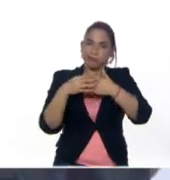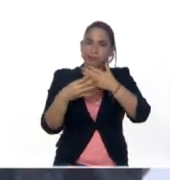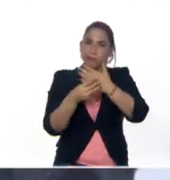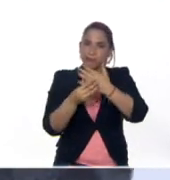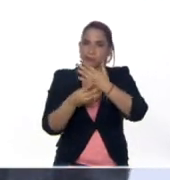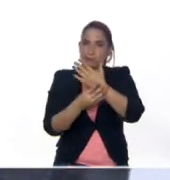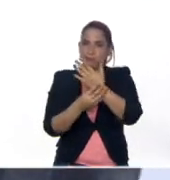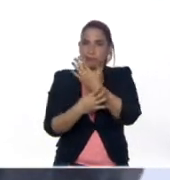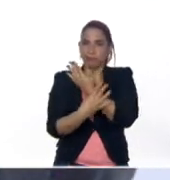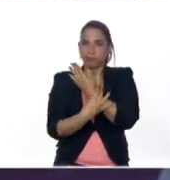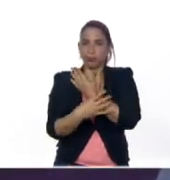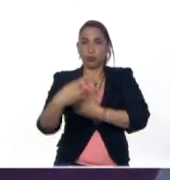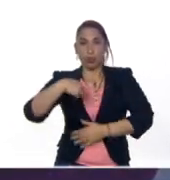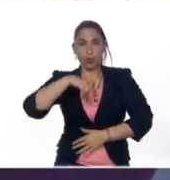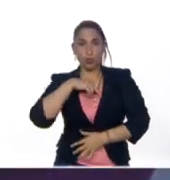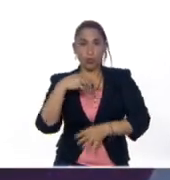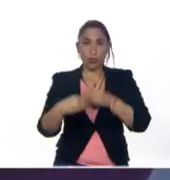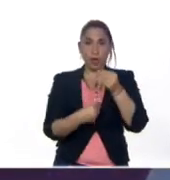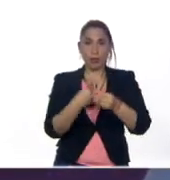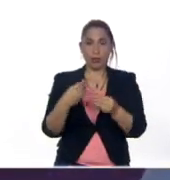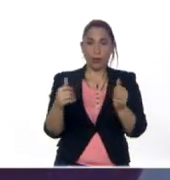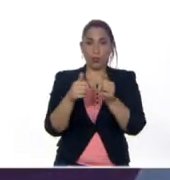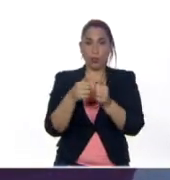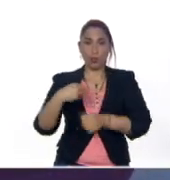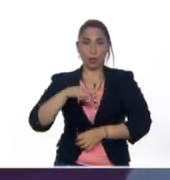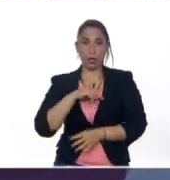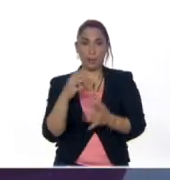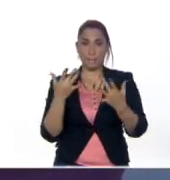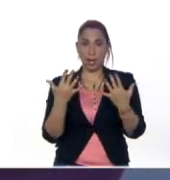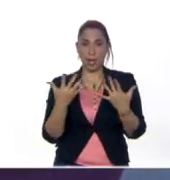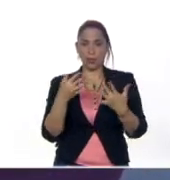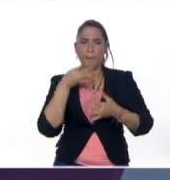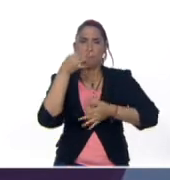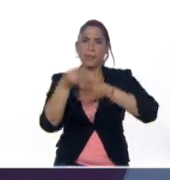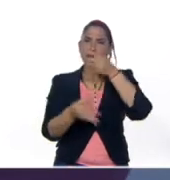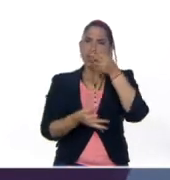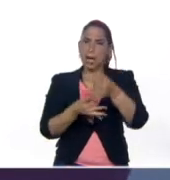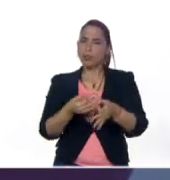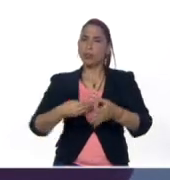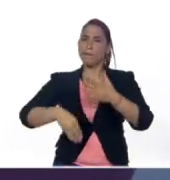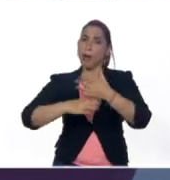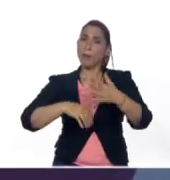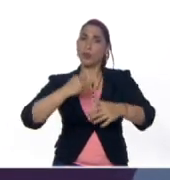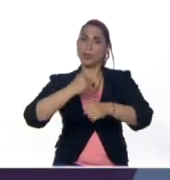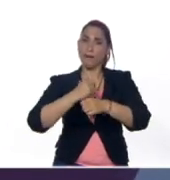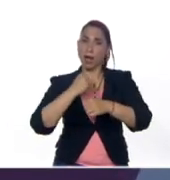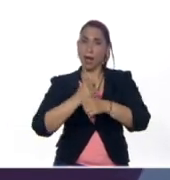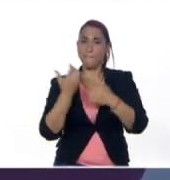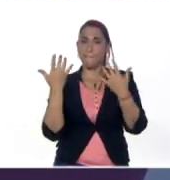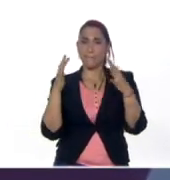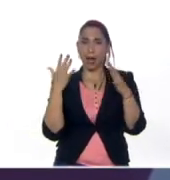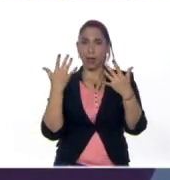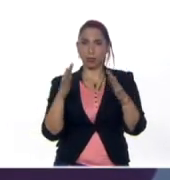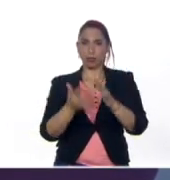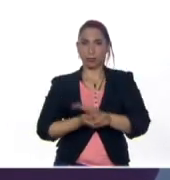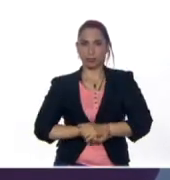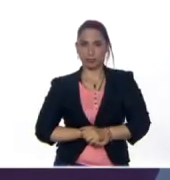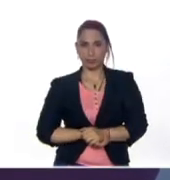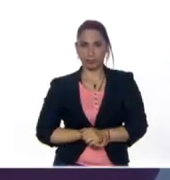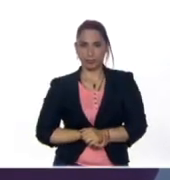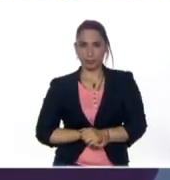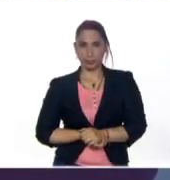nosotros vamos a realizar con nuestras manos, explicándole que vamos a trabajar con los aplausos. Lo vamos a